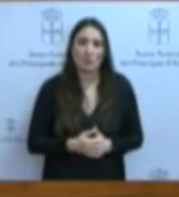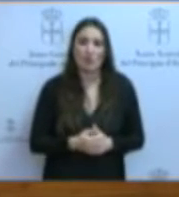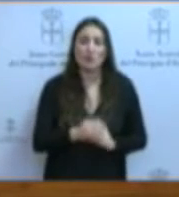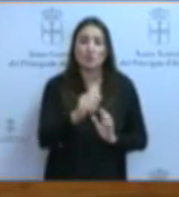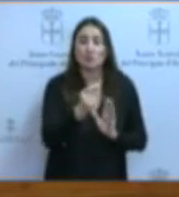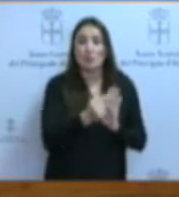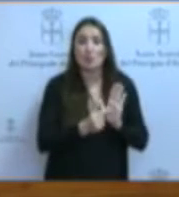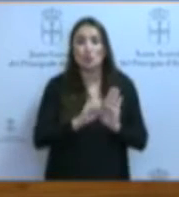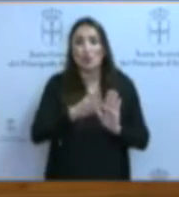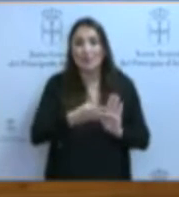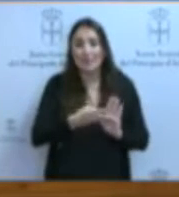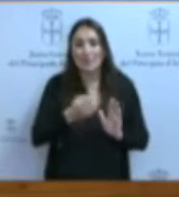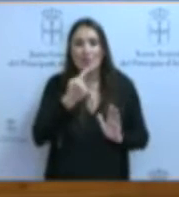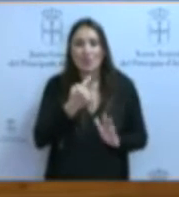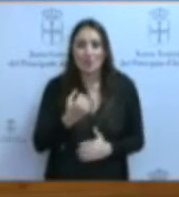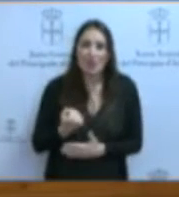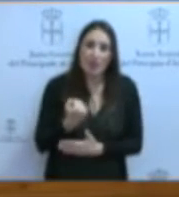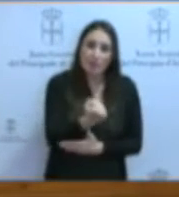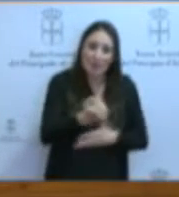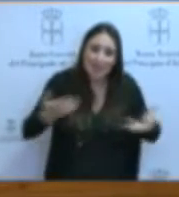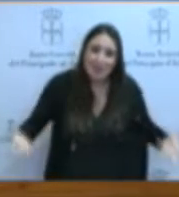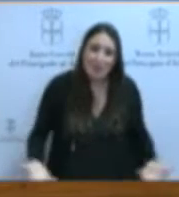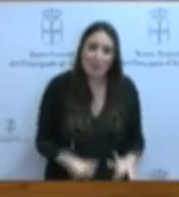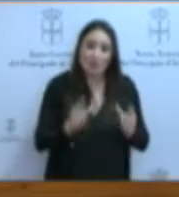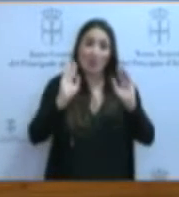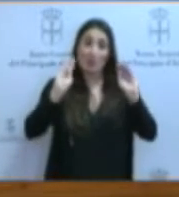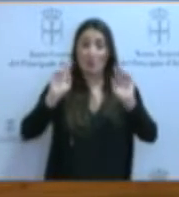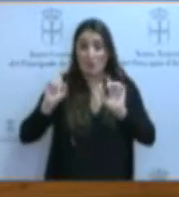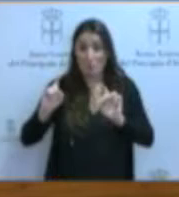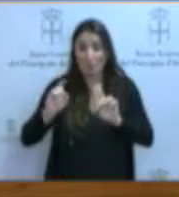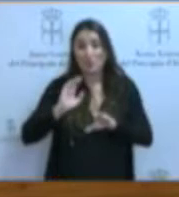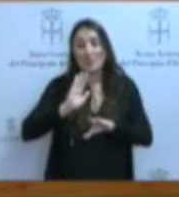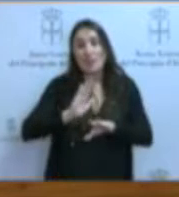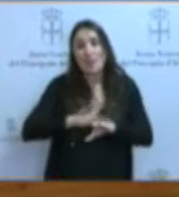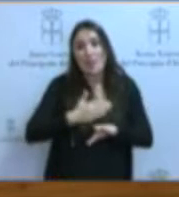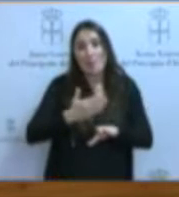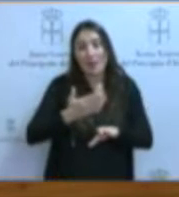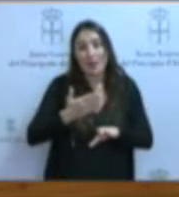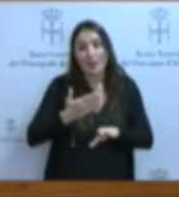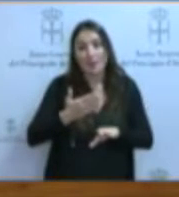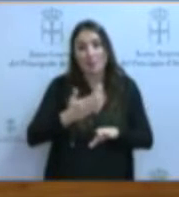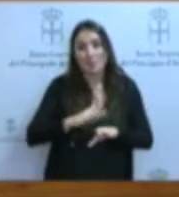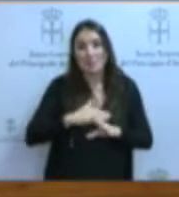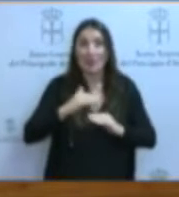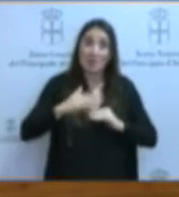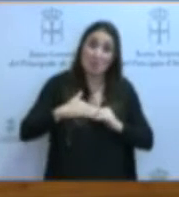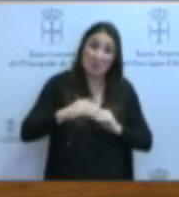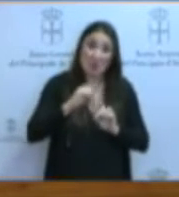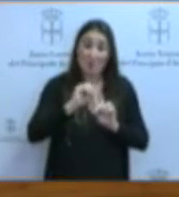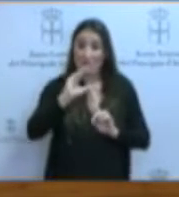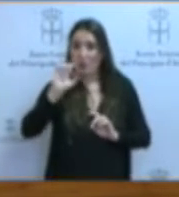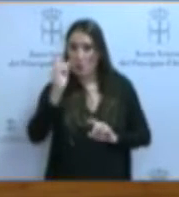que se plantea reforzar e incentivar la formación del profesorado para adquirir al menos un nivel C1.